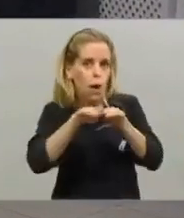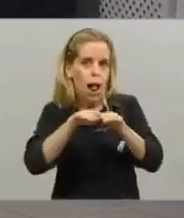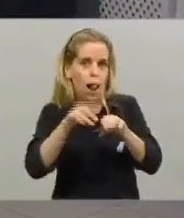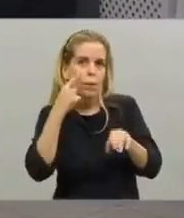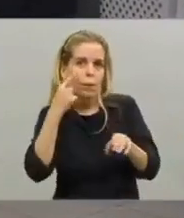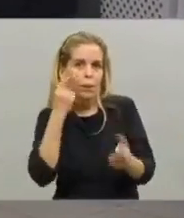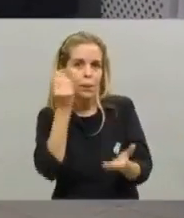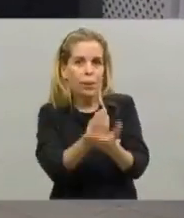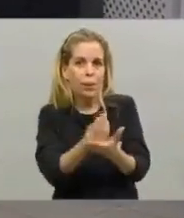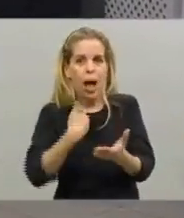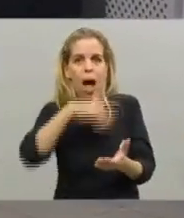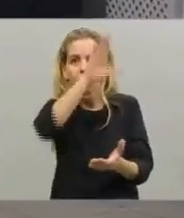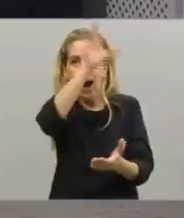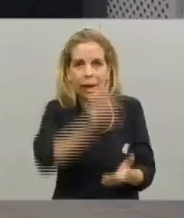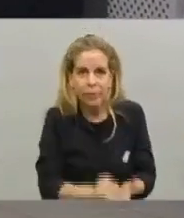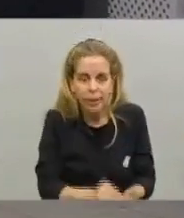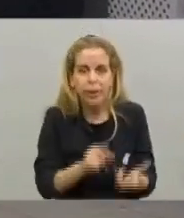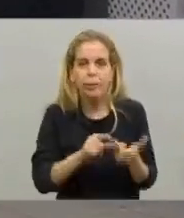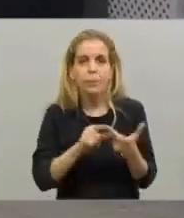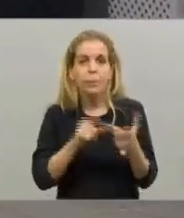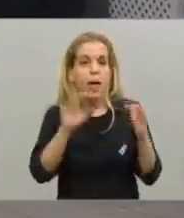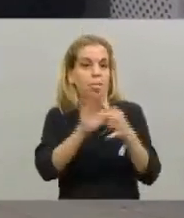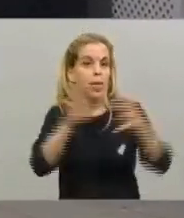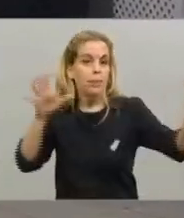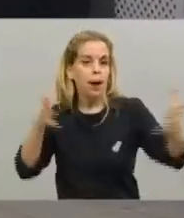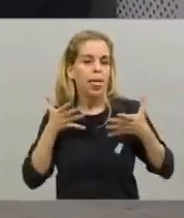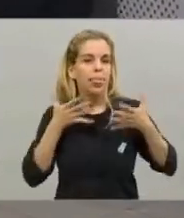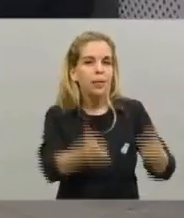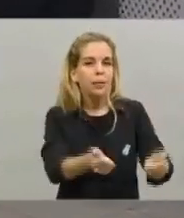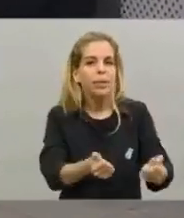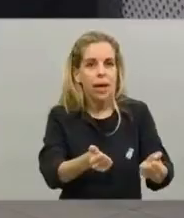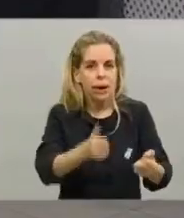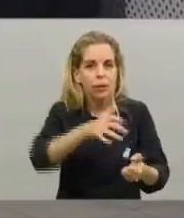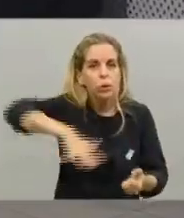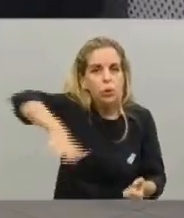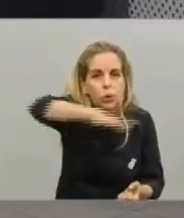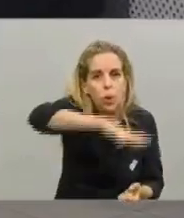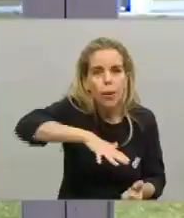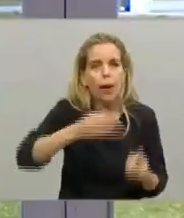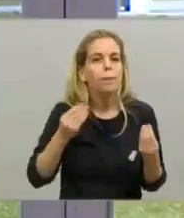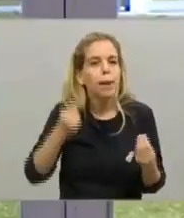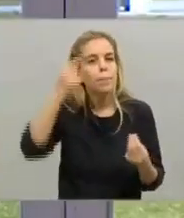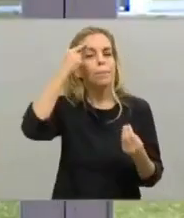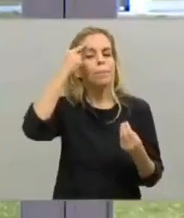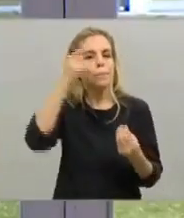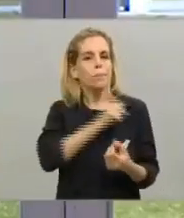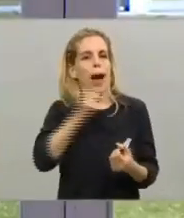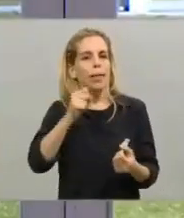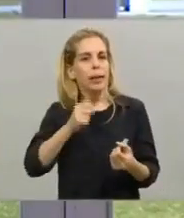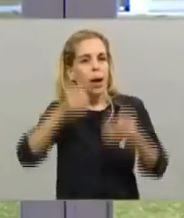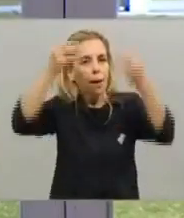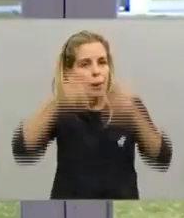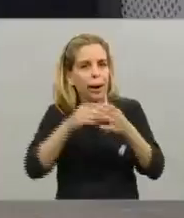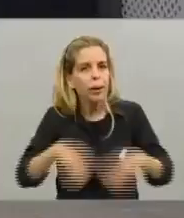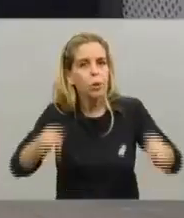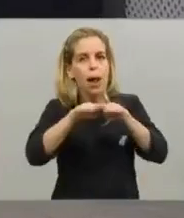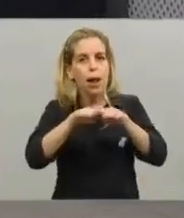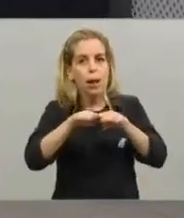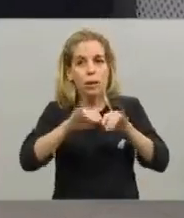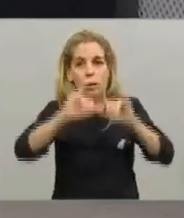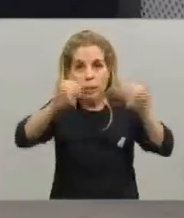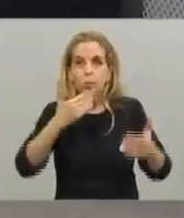país. ¿Defender la democracia y la soberanía para construir una patria más justa y solidaria?